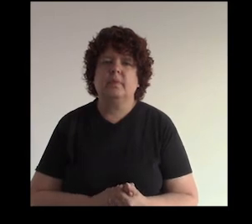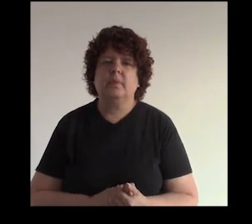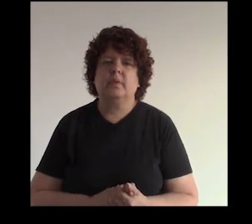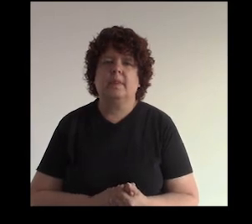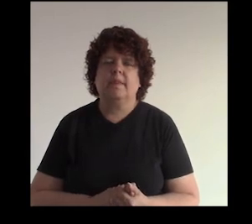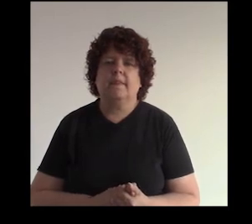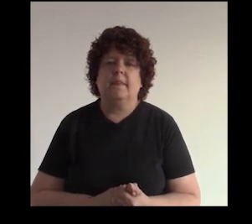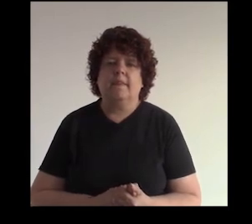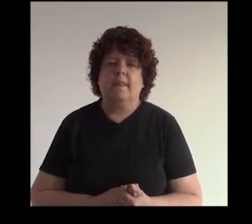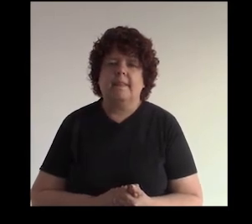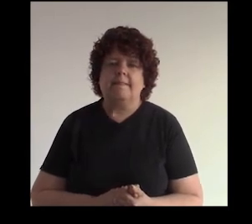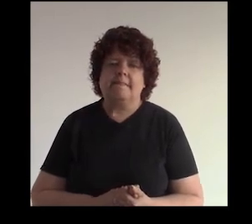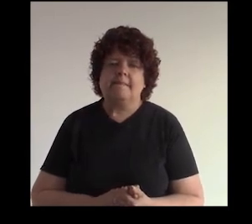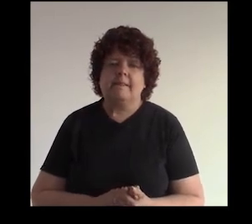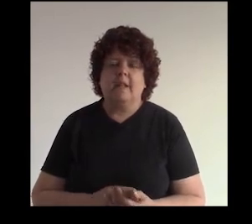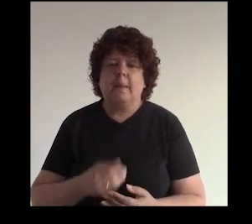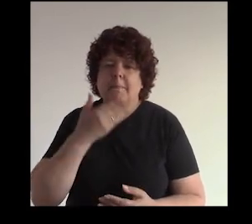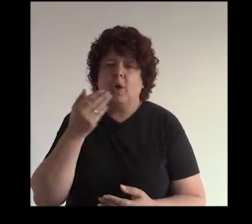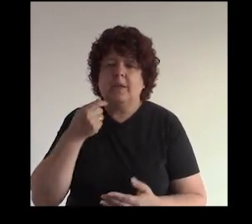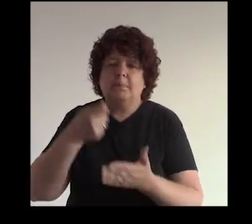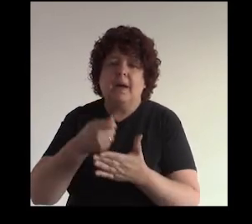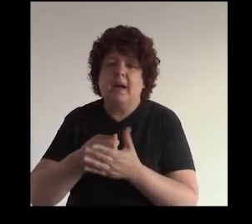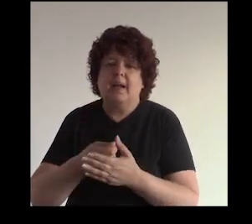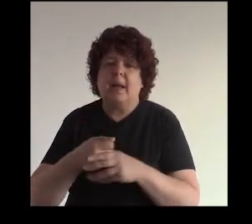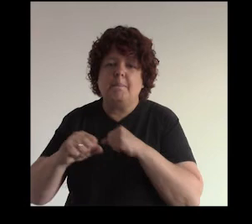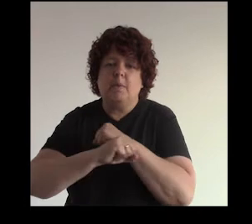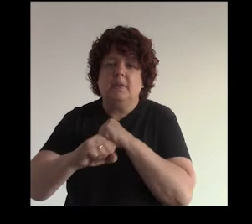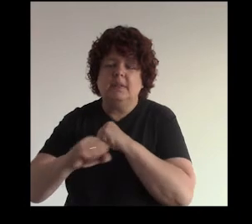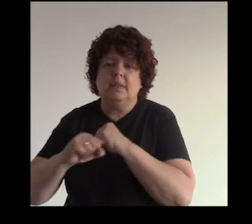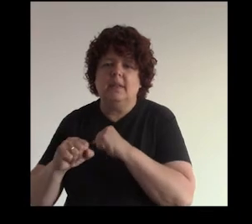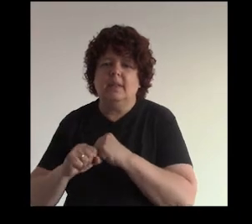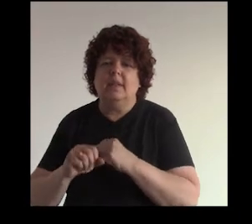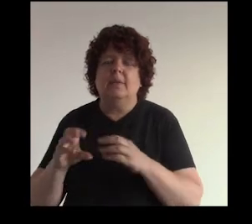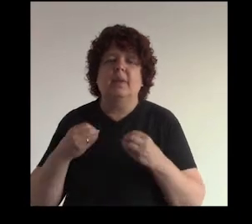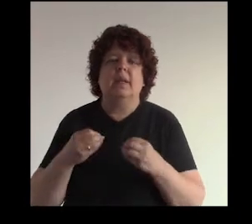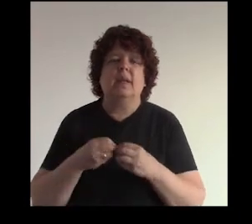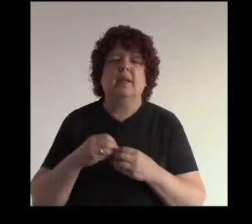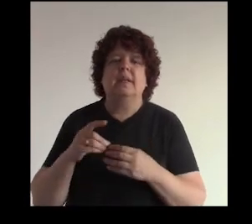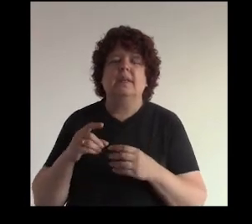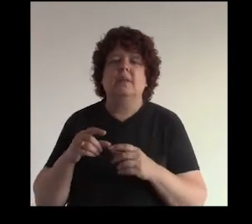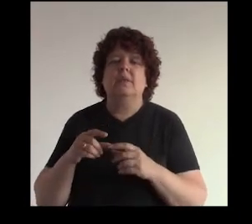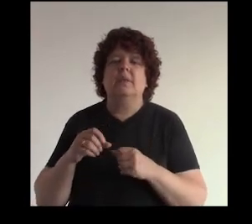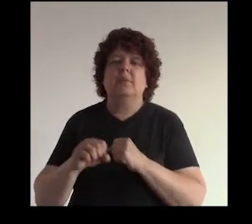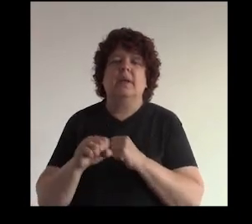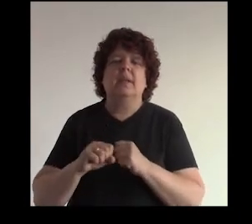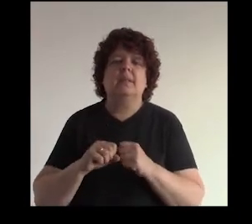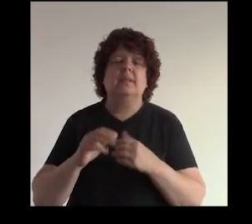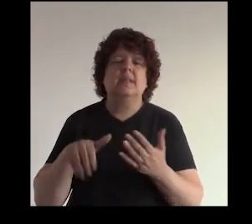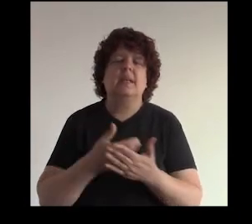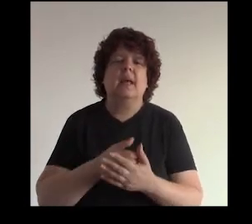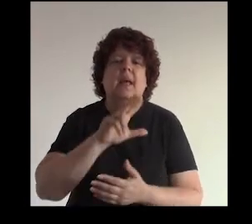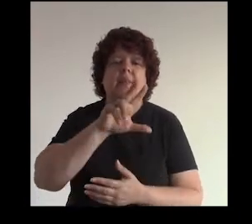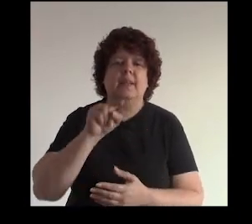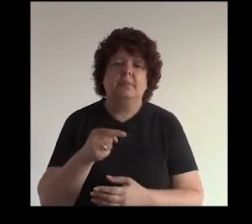tú querías por ejemplo que uno pague la publicidad de facebook que te dice para que te llega tu página a 3